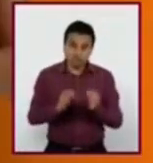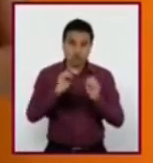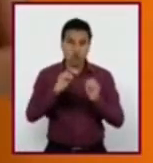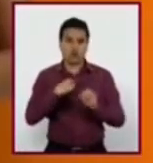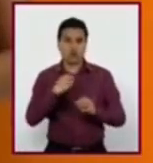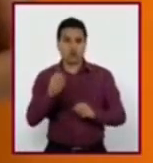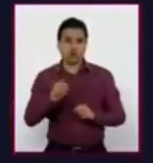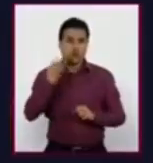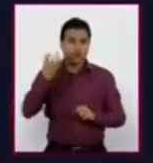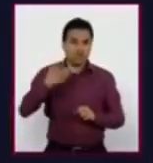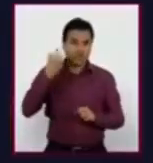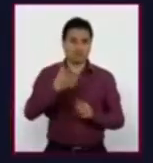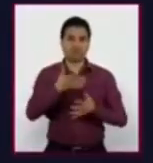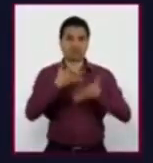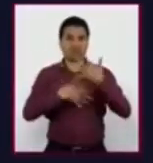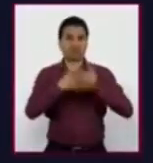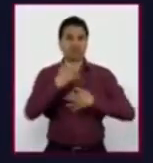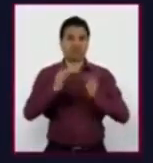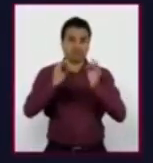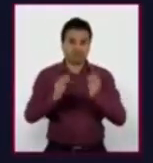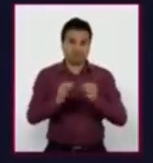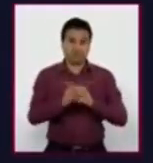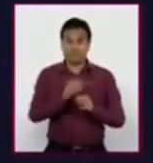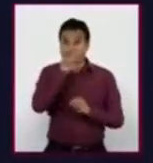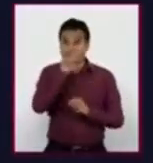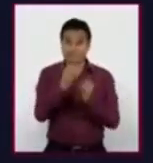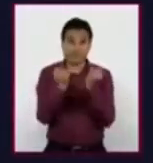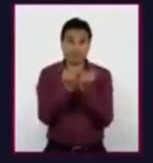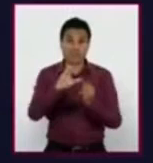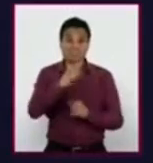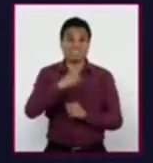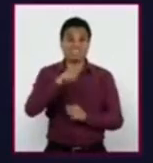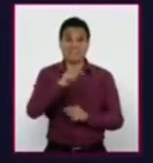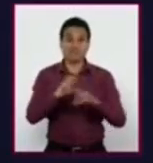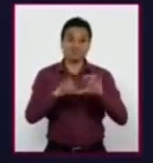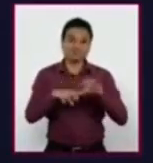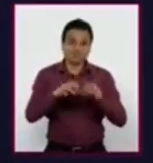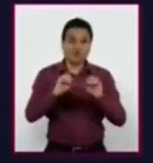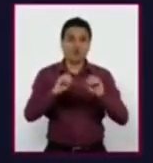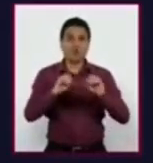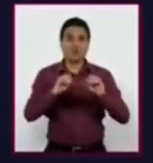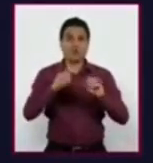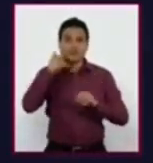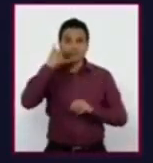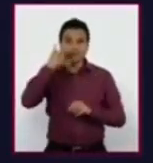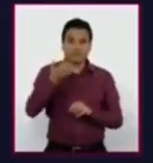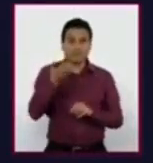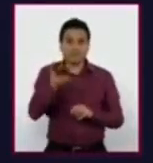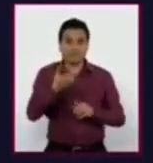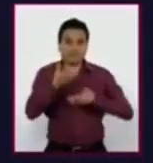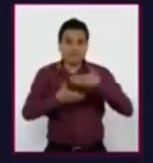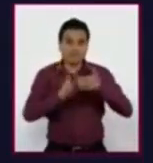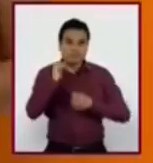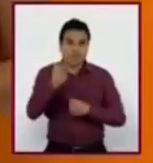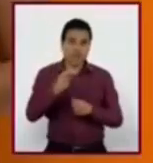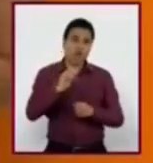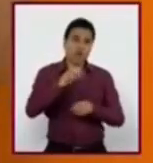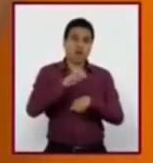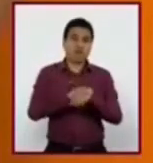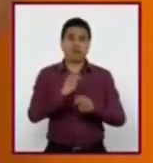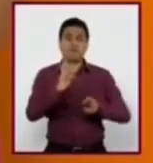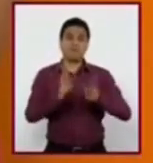conferencia. Y pienso que también cambia al chatear, solicitar algún servicio o conversar con amigas o amigos.